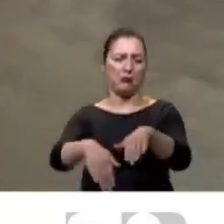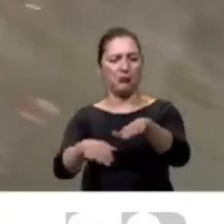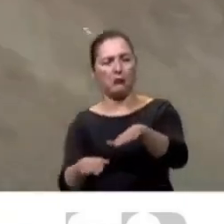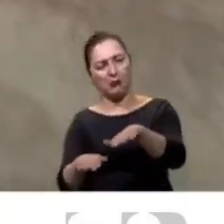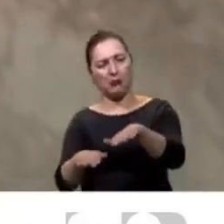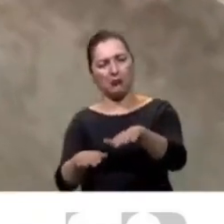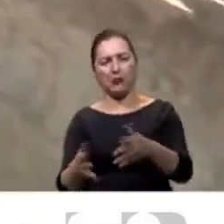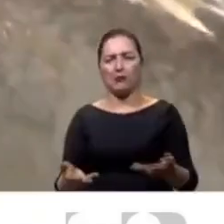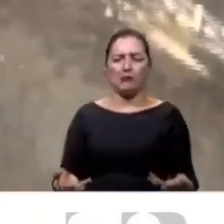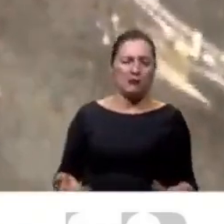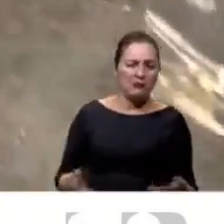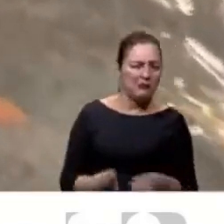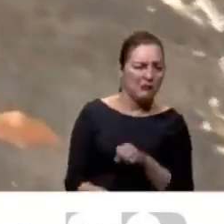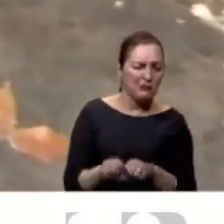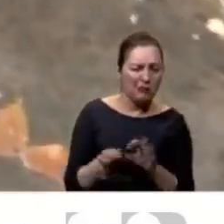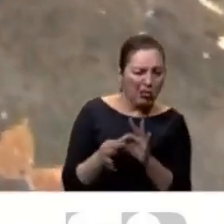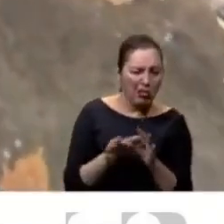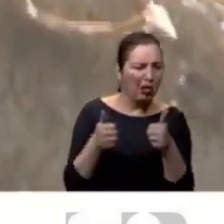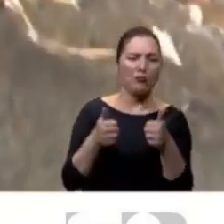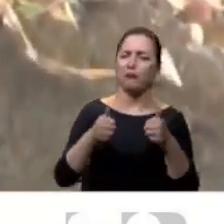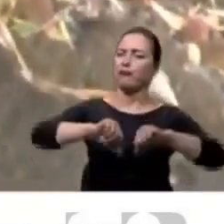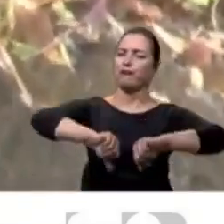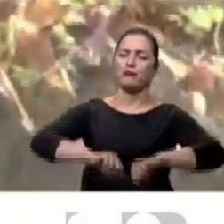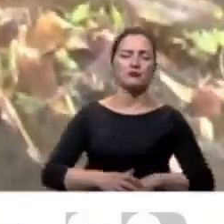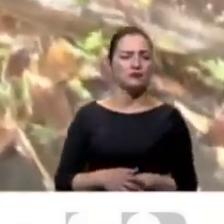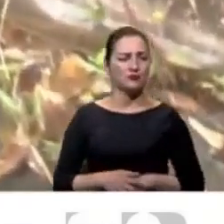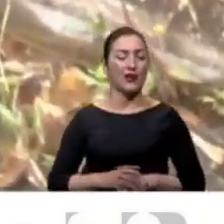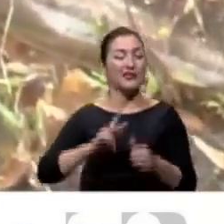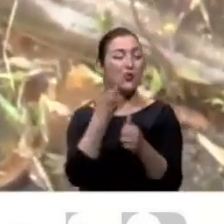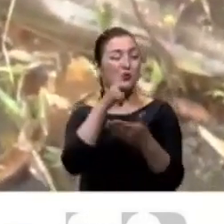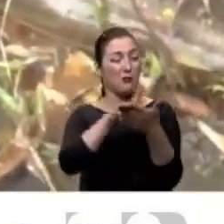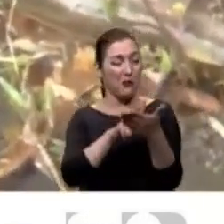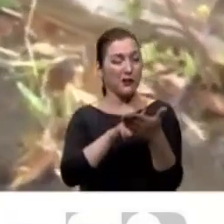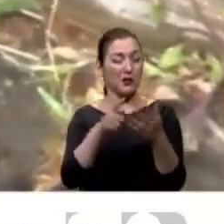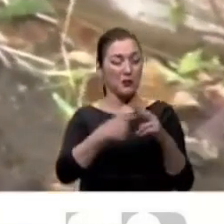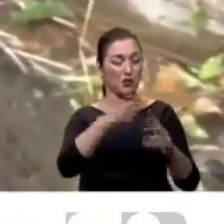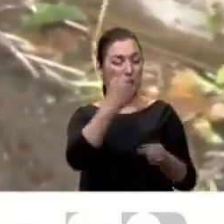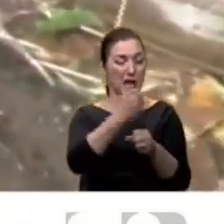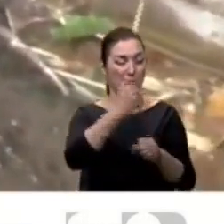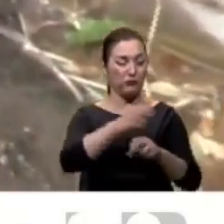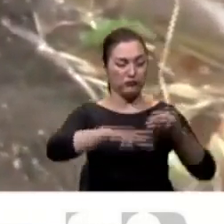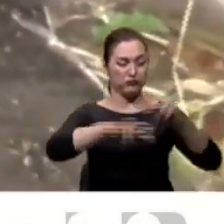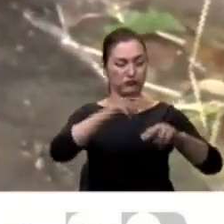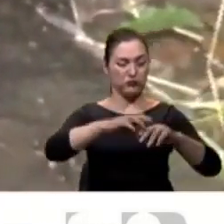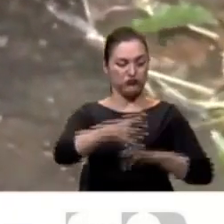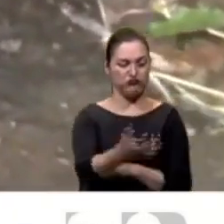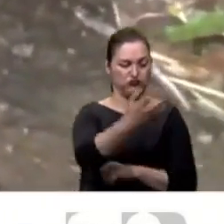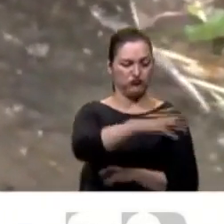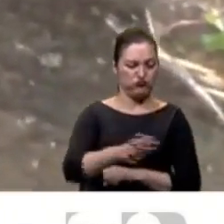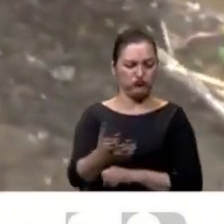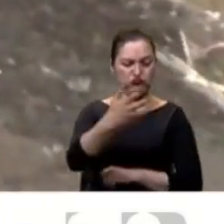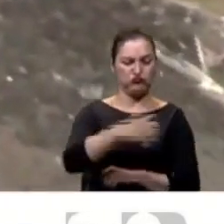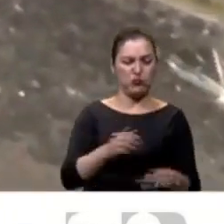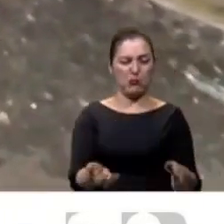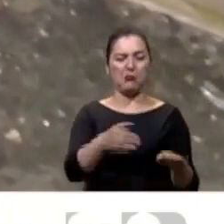porque desde que abrieron esta canalización, empezó a salir el agua. La primera vez que yo llamé, me